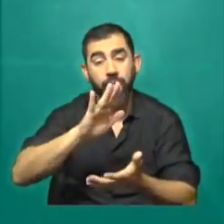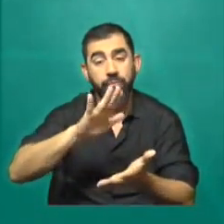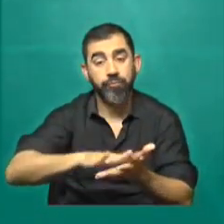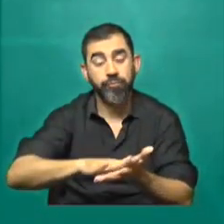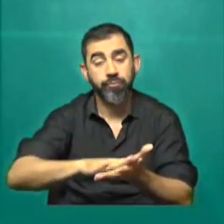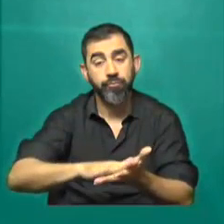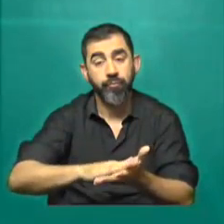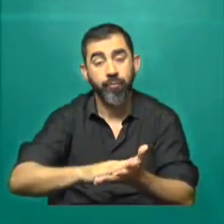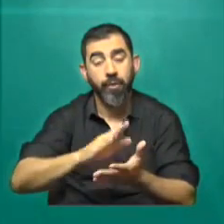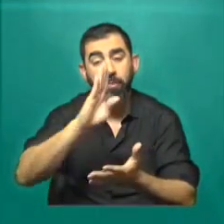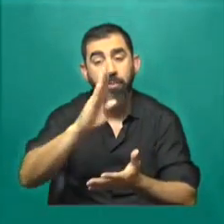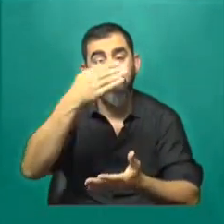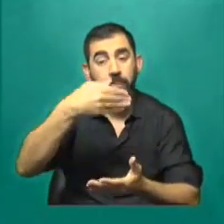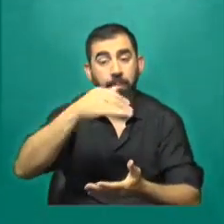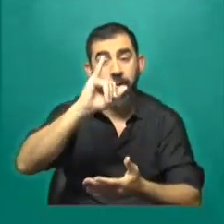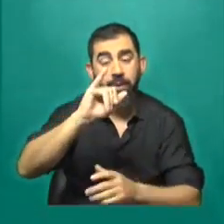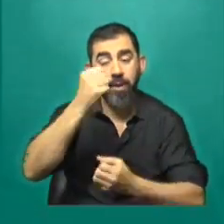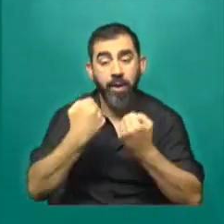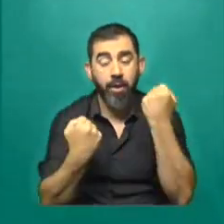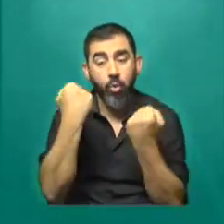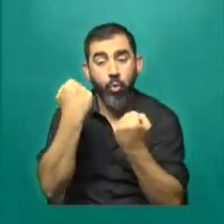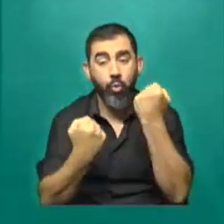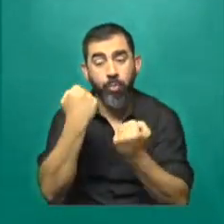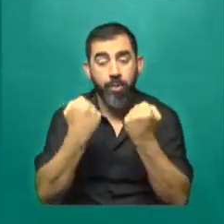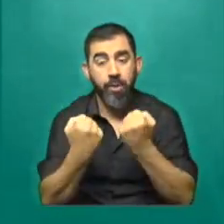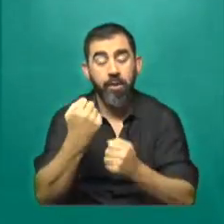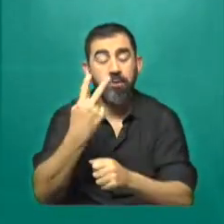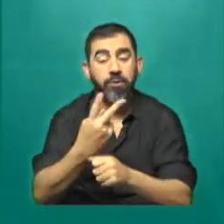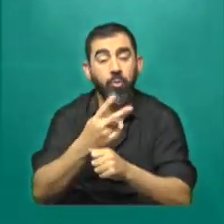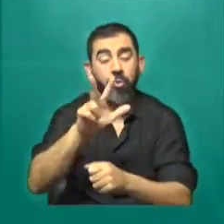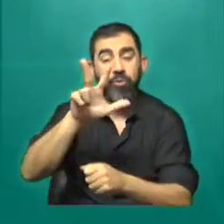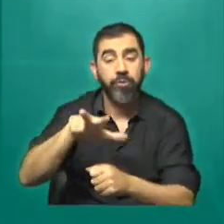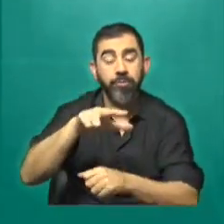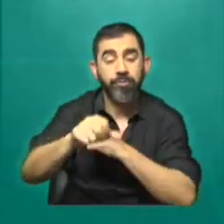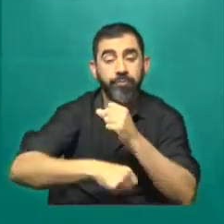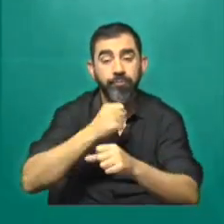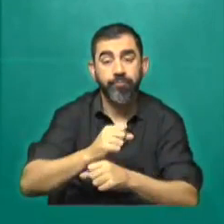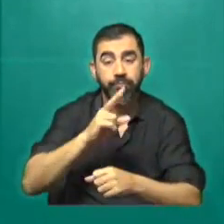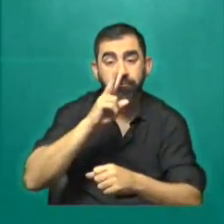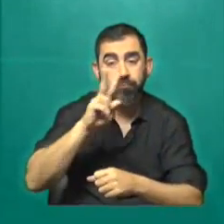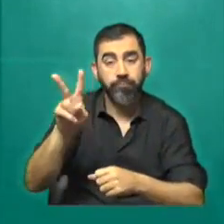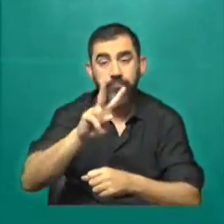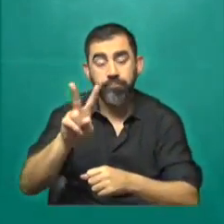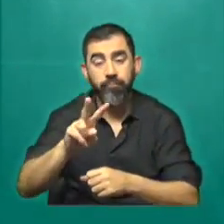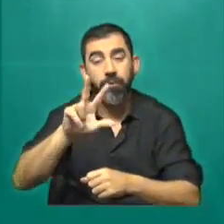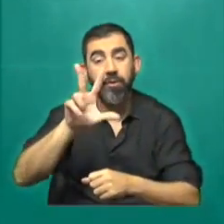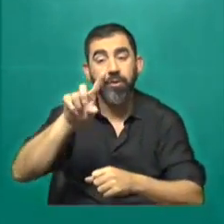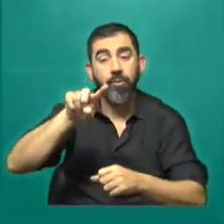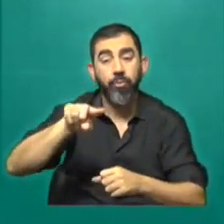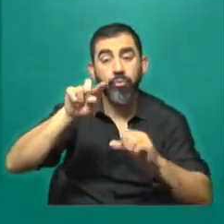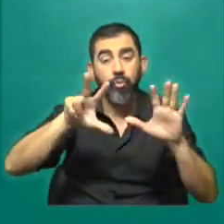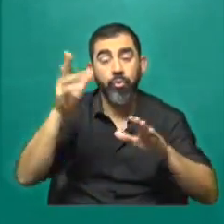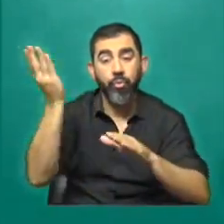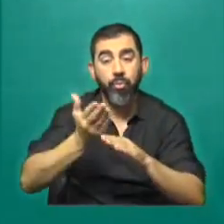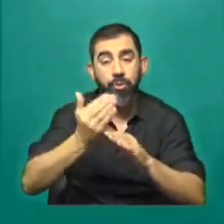el Producto Bruto Interno de la economía uruguaya en el segundo trimestre del año 2022. 2022 dice que se ubicó en el 3,8% por